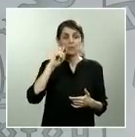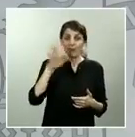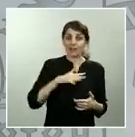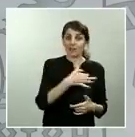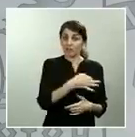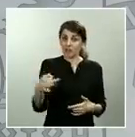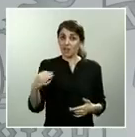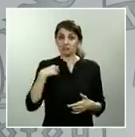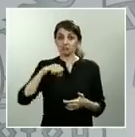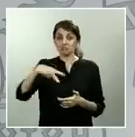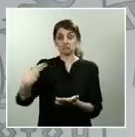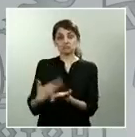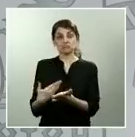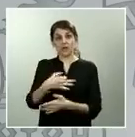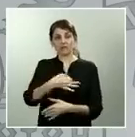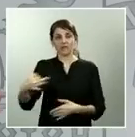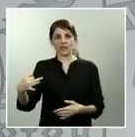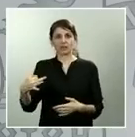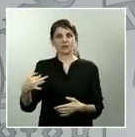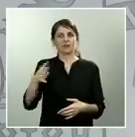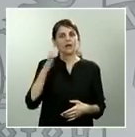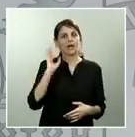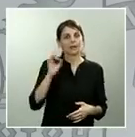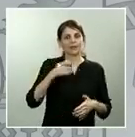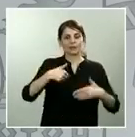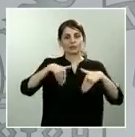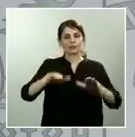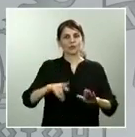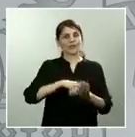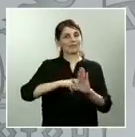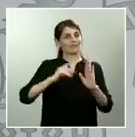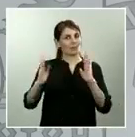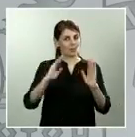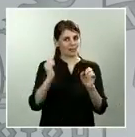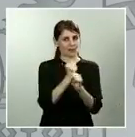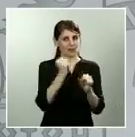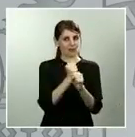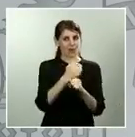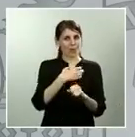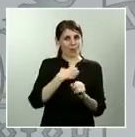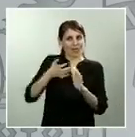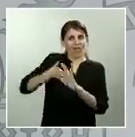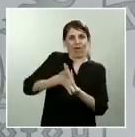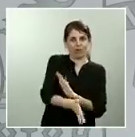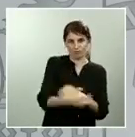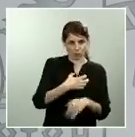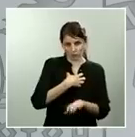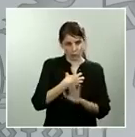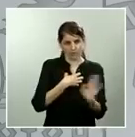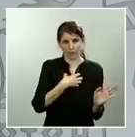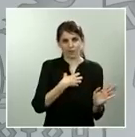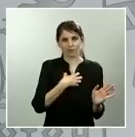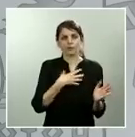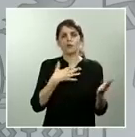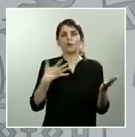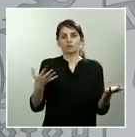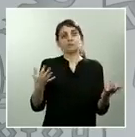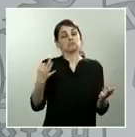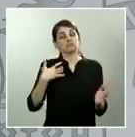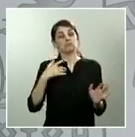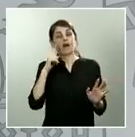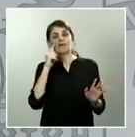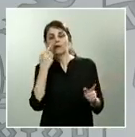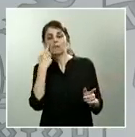una cuestión que no se puede mantener indefinida en el tiempo pero estaremos muy atentos a si realmente han tenido un